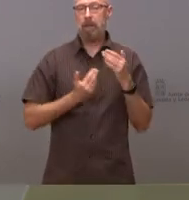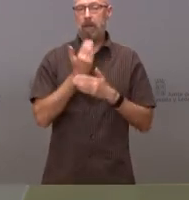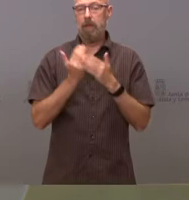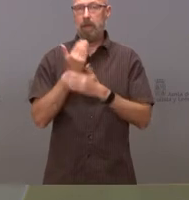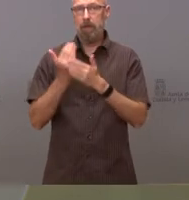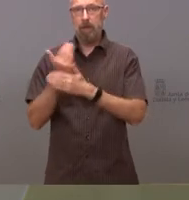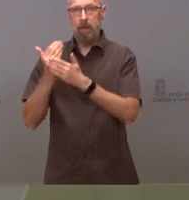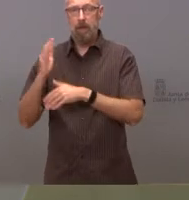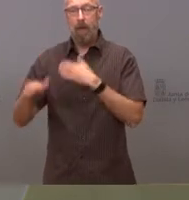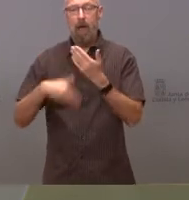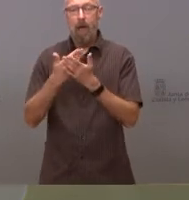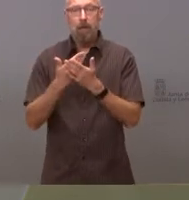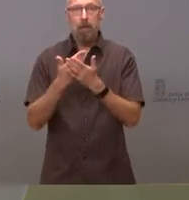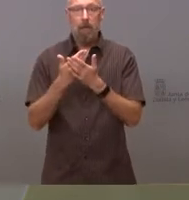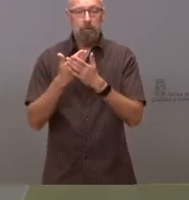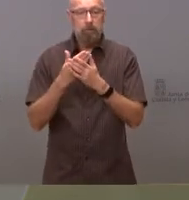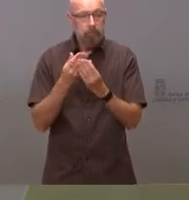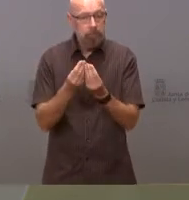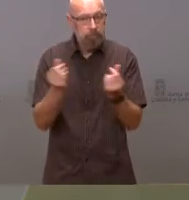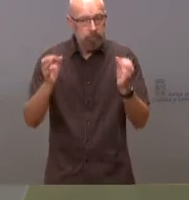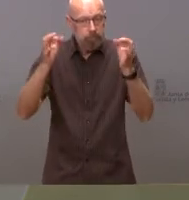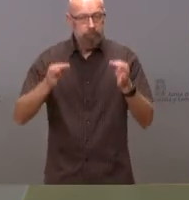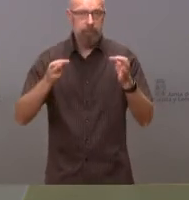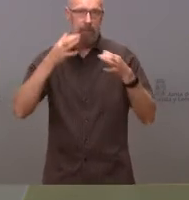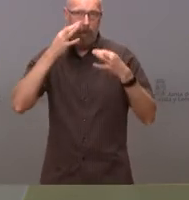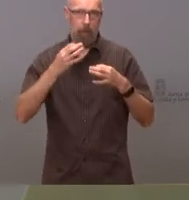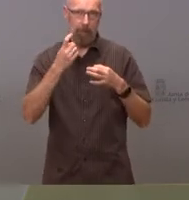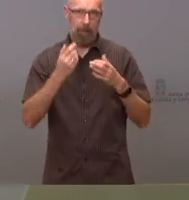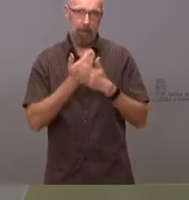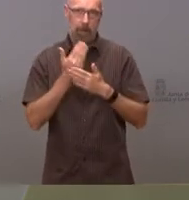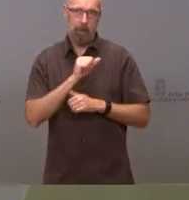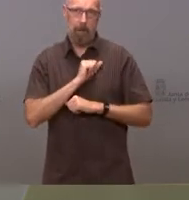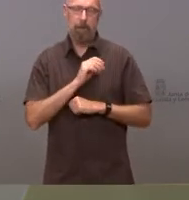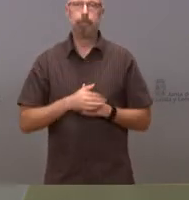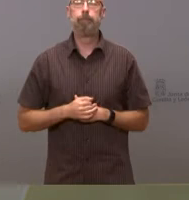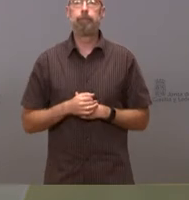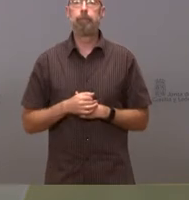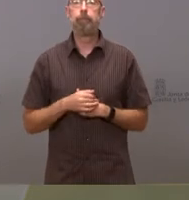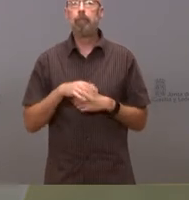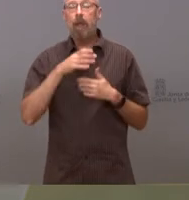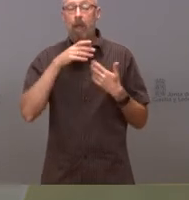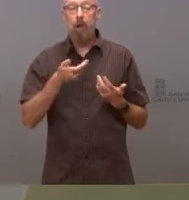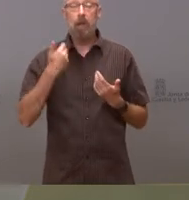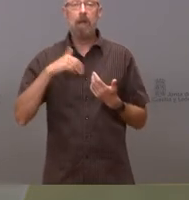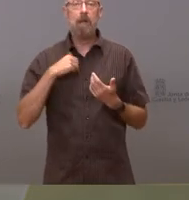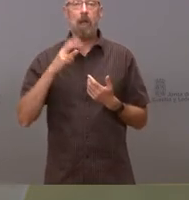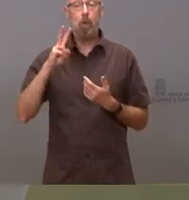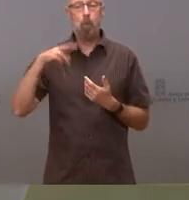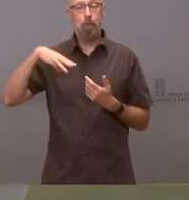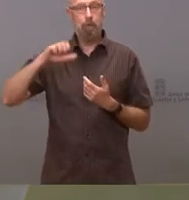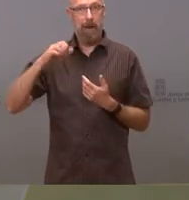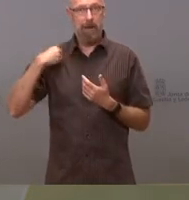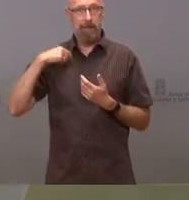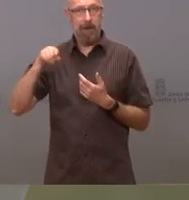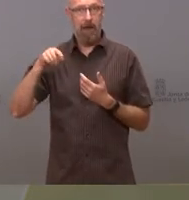declararlo controlado. Ahora mismo se está produciendo la desmovilización de la UME en el